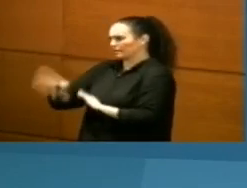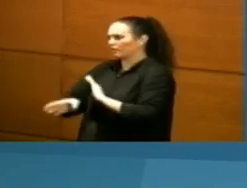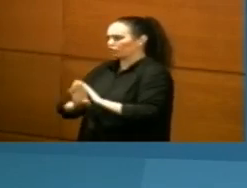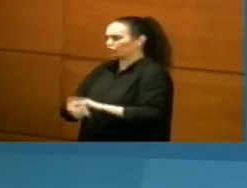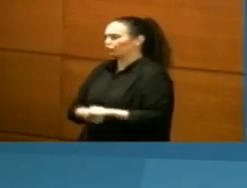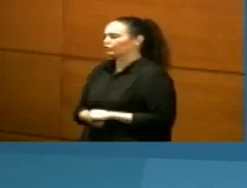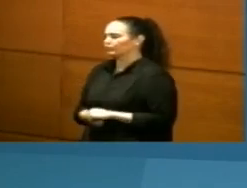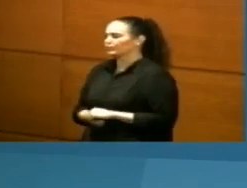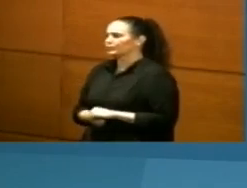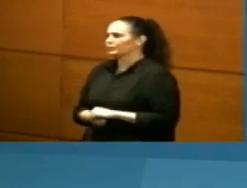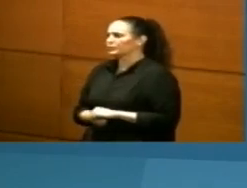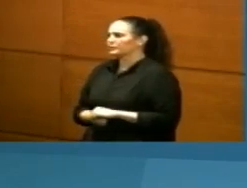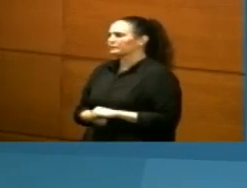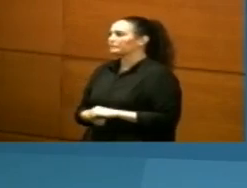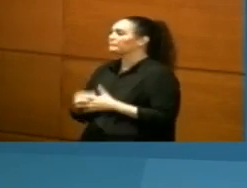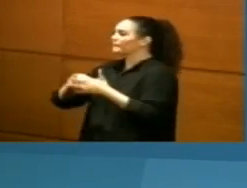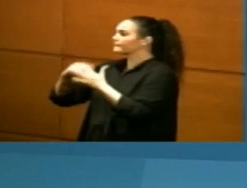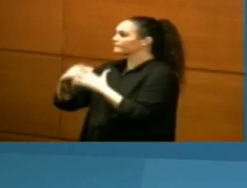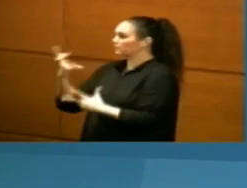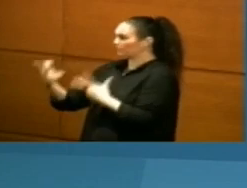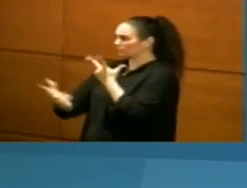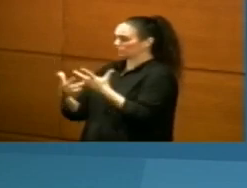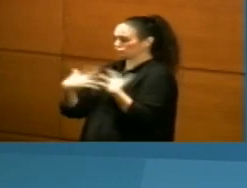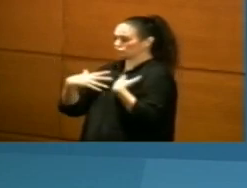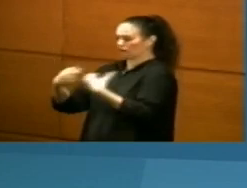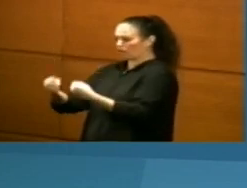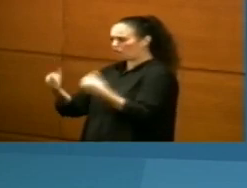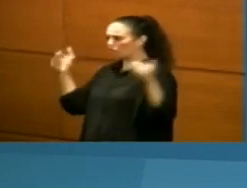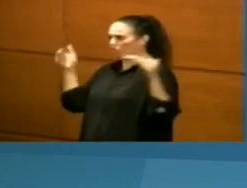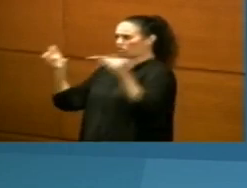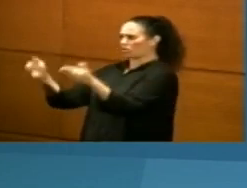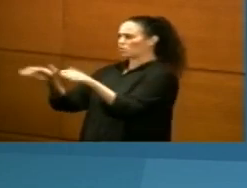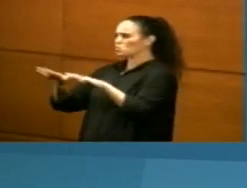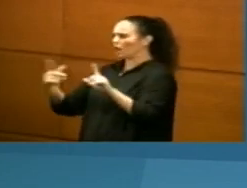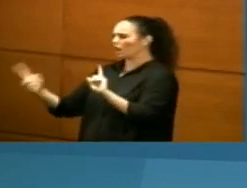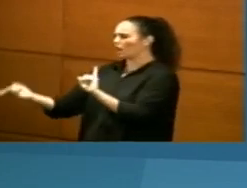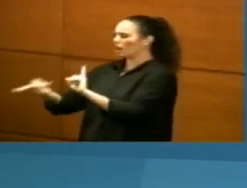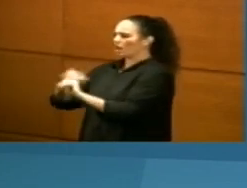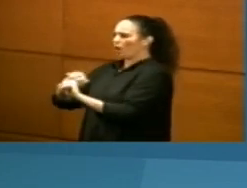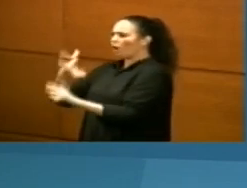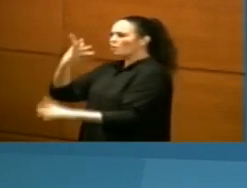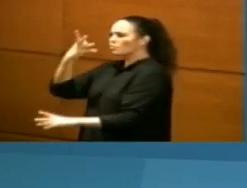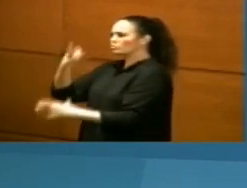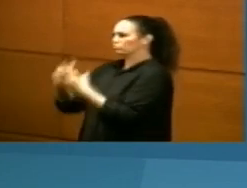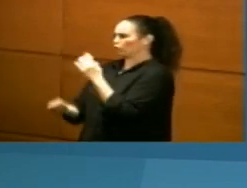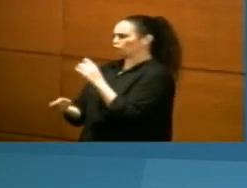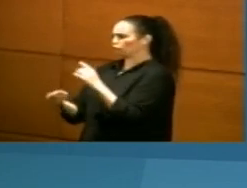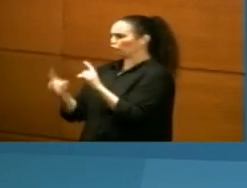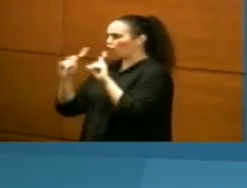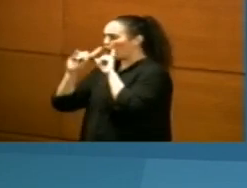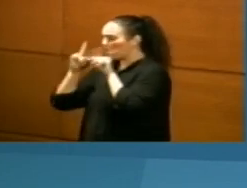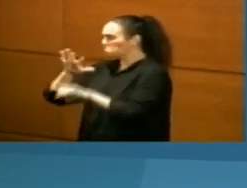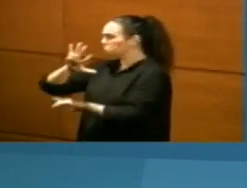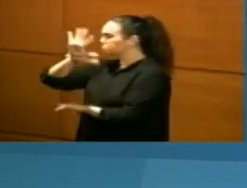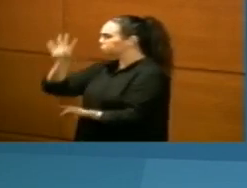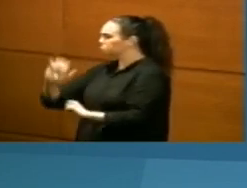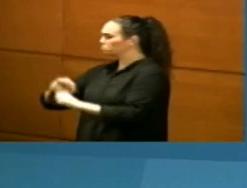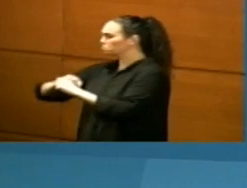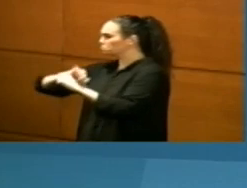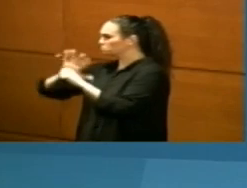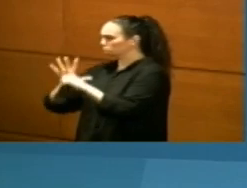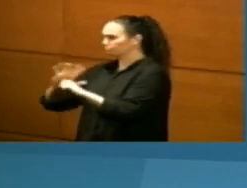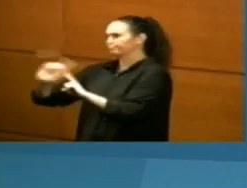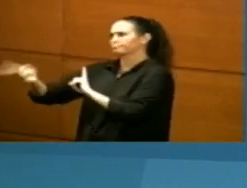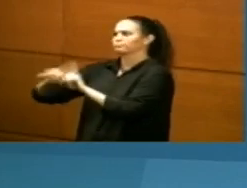El Sistema Vasco de Salud se centra en detectar de manera precoz los posibles casos de COVID que puedan